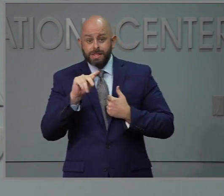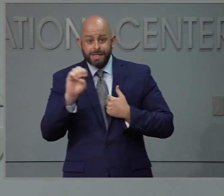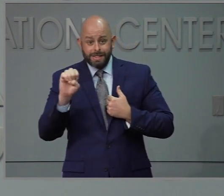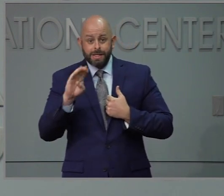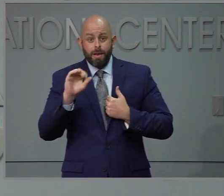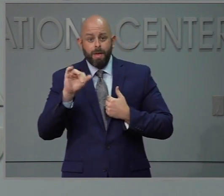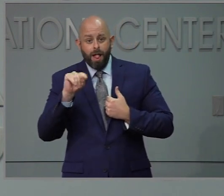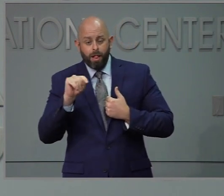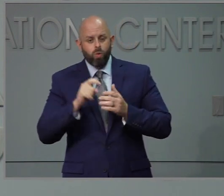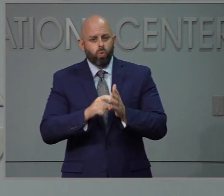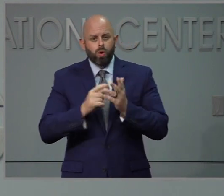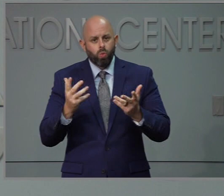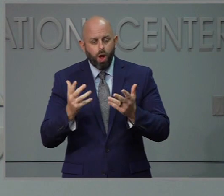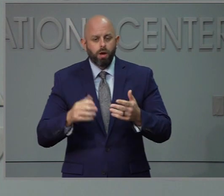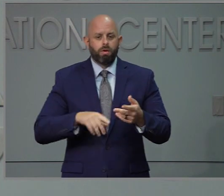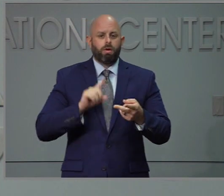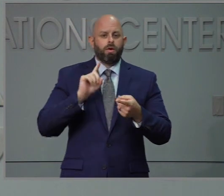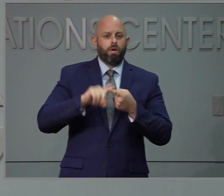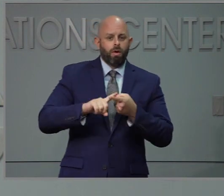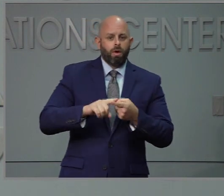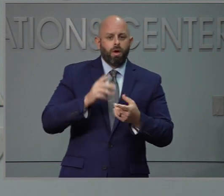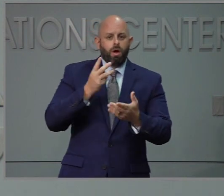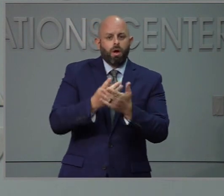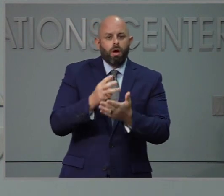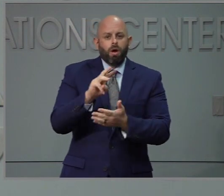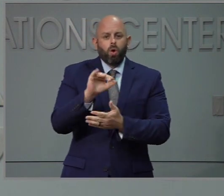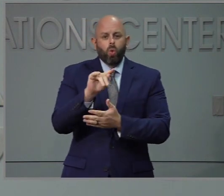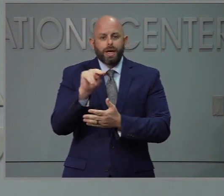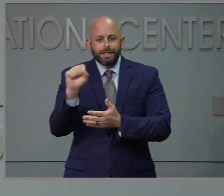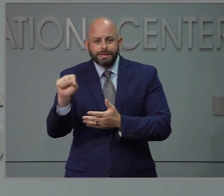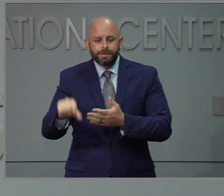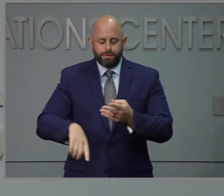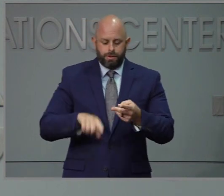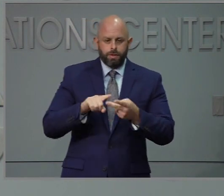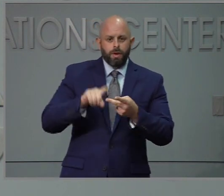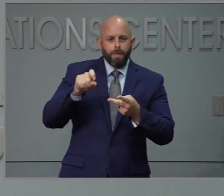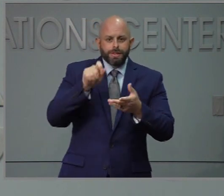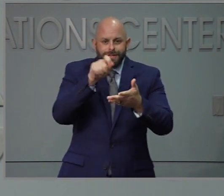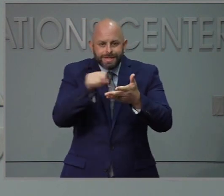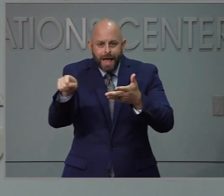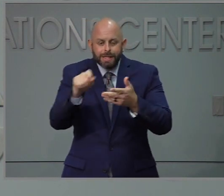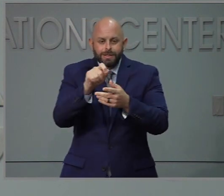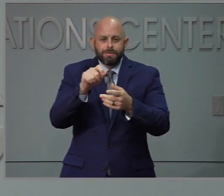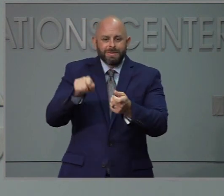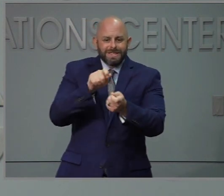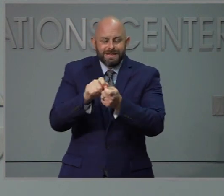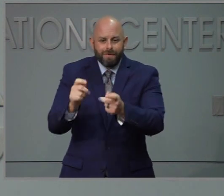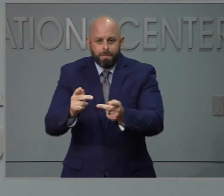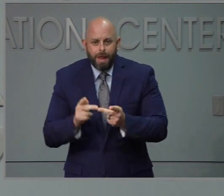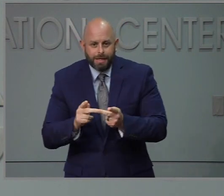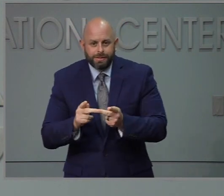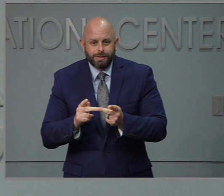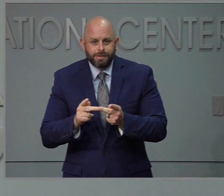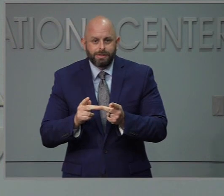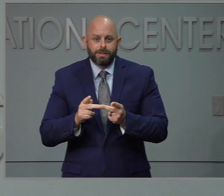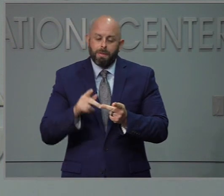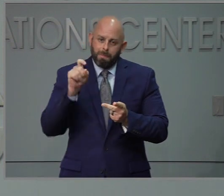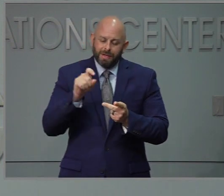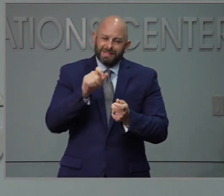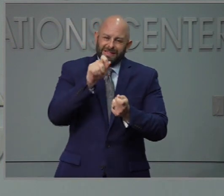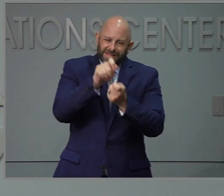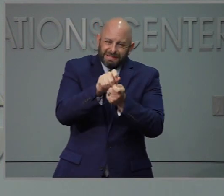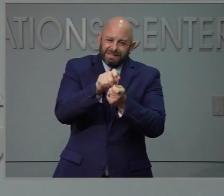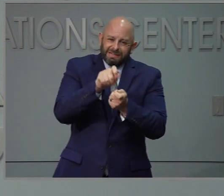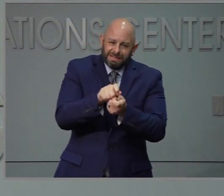cierto renglón y que la boleta en sí. Si no está llena adecuadamente. Y no está en firmada